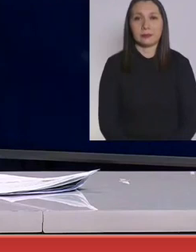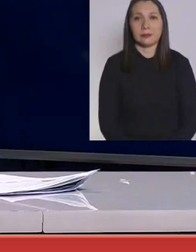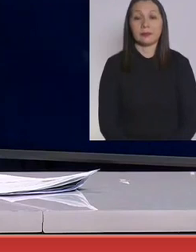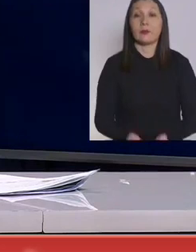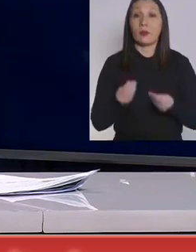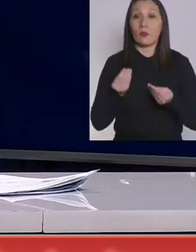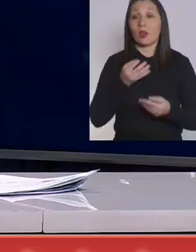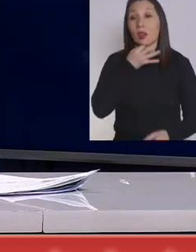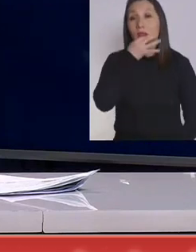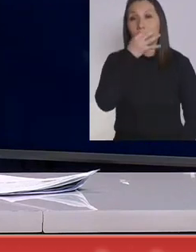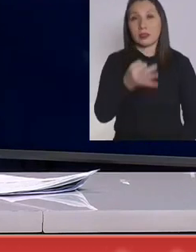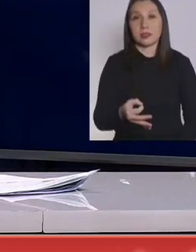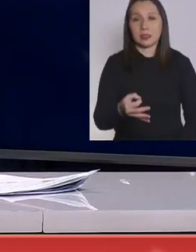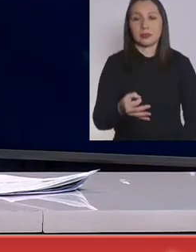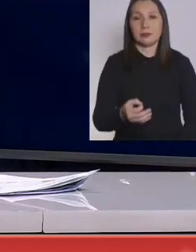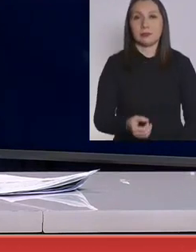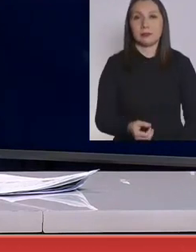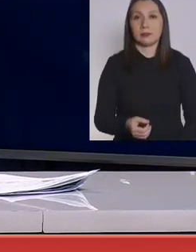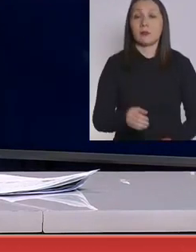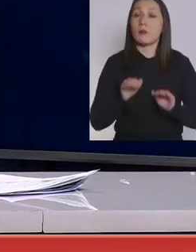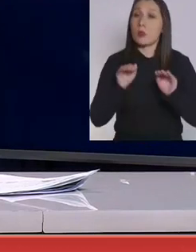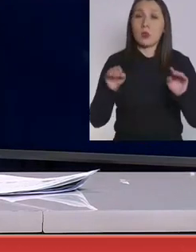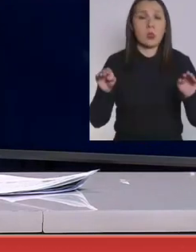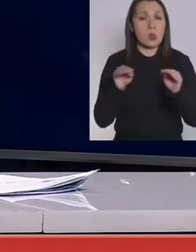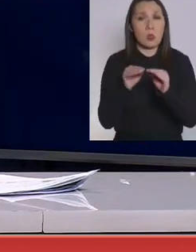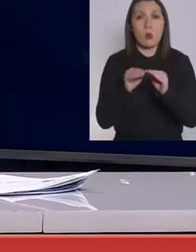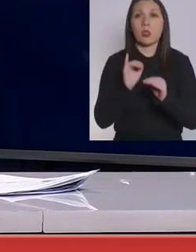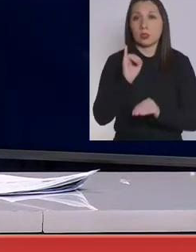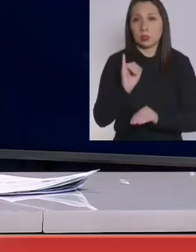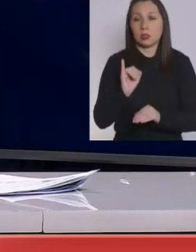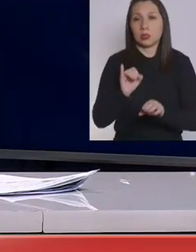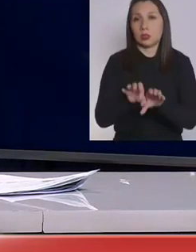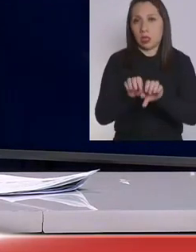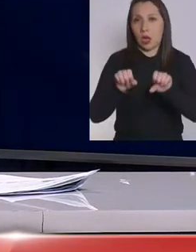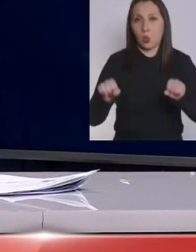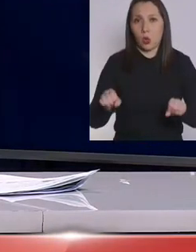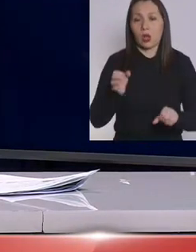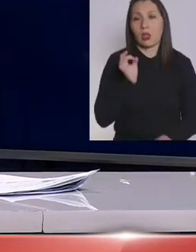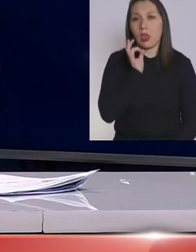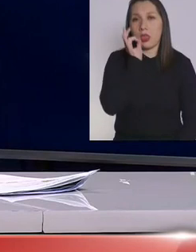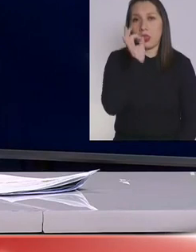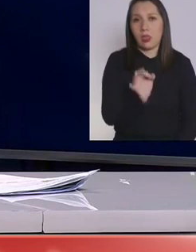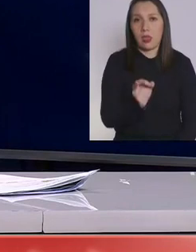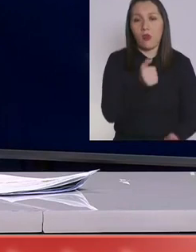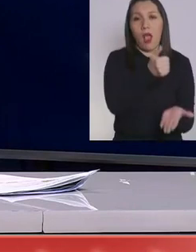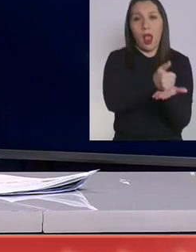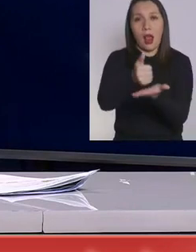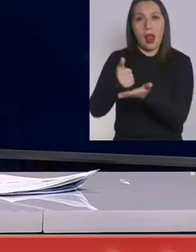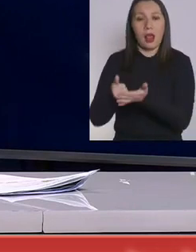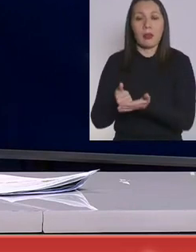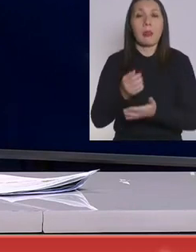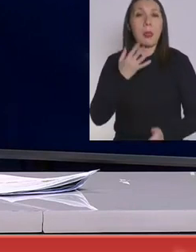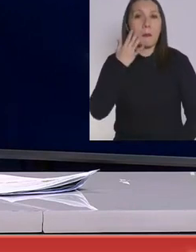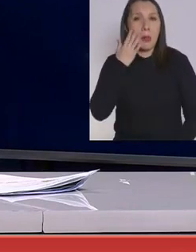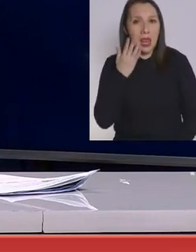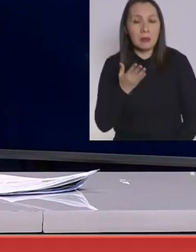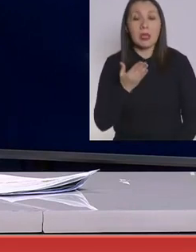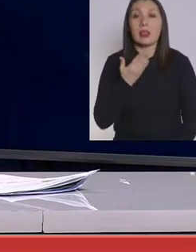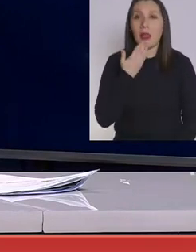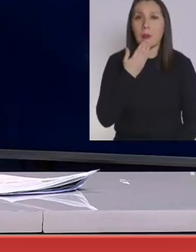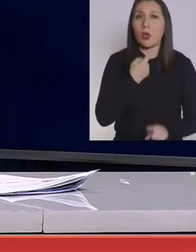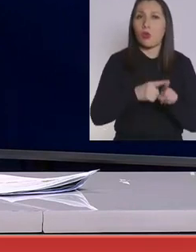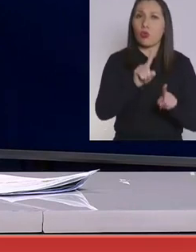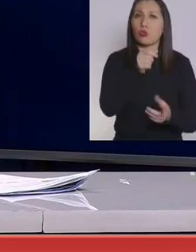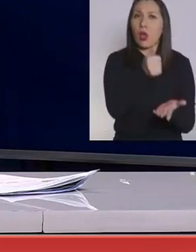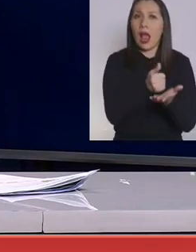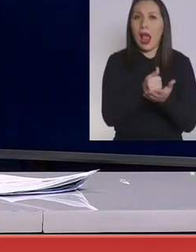Bueno, decir que coincidimos plenamente con lo dicho por los alcaldes de Melipilla y por el